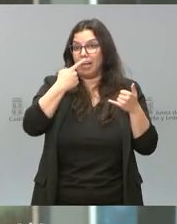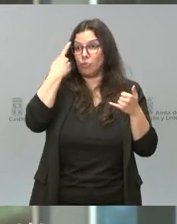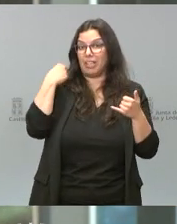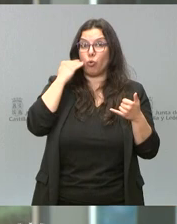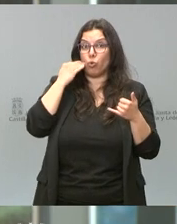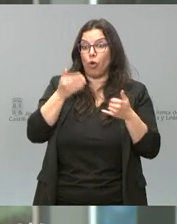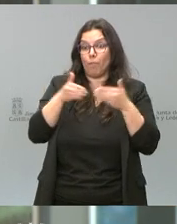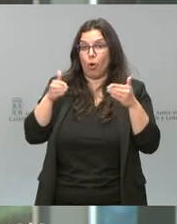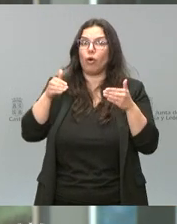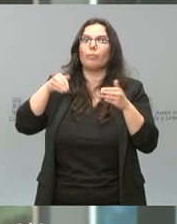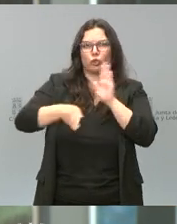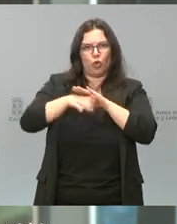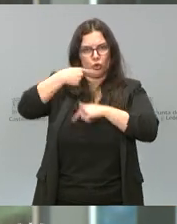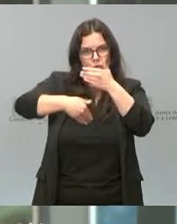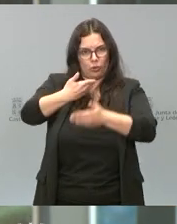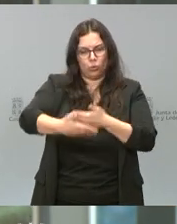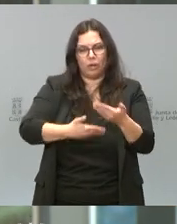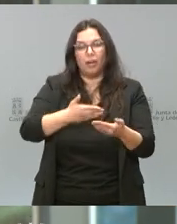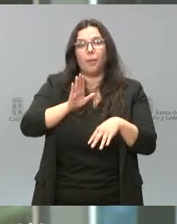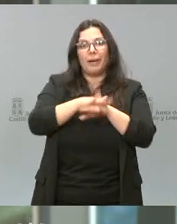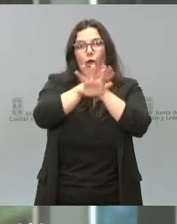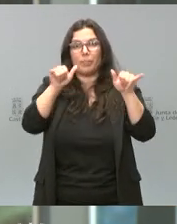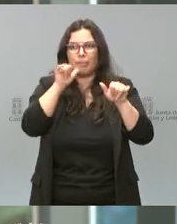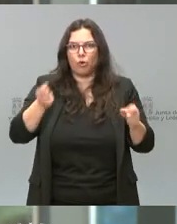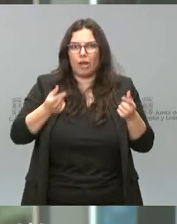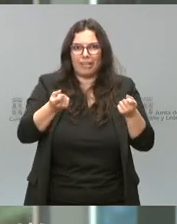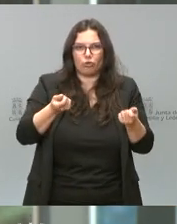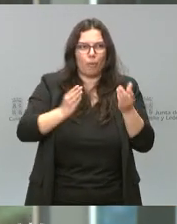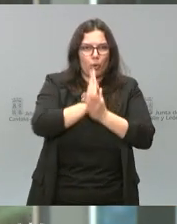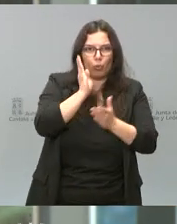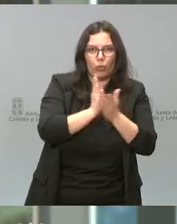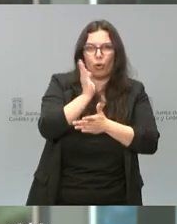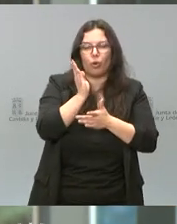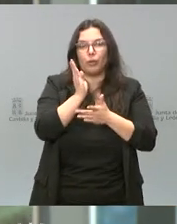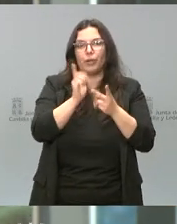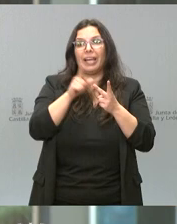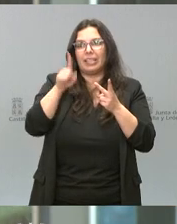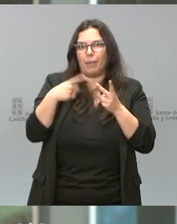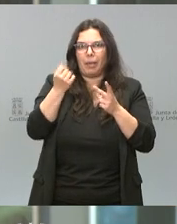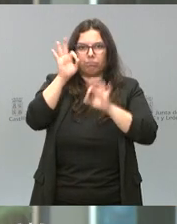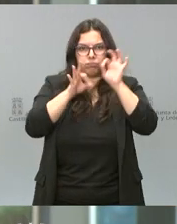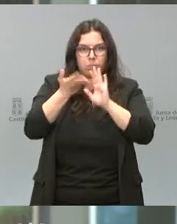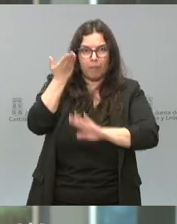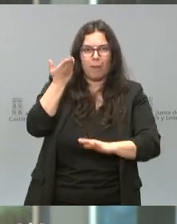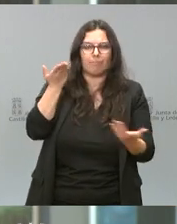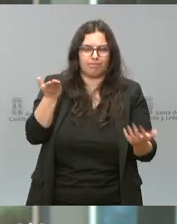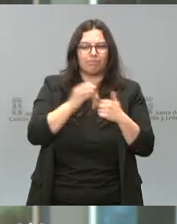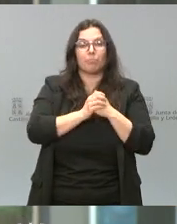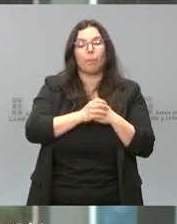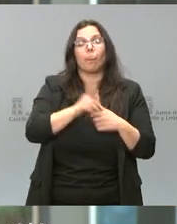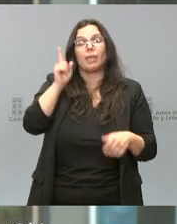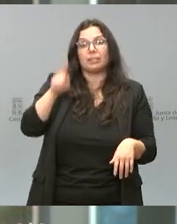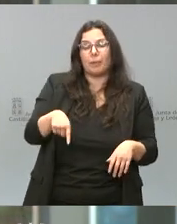año pasado para paliar los incrementos de costes de producción y también las subidas de tipo. Y vamos a seguir